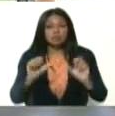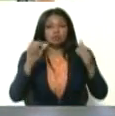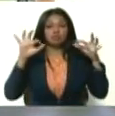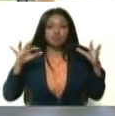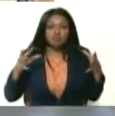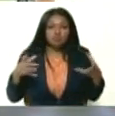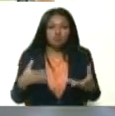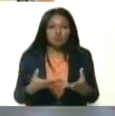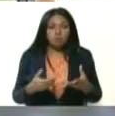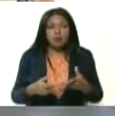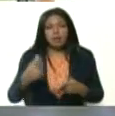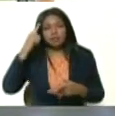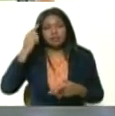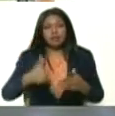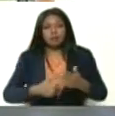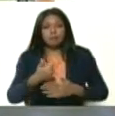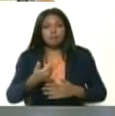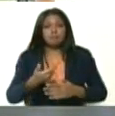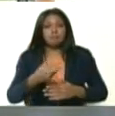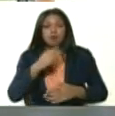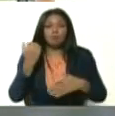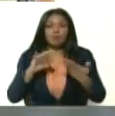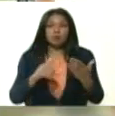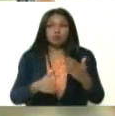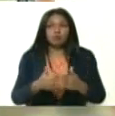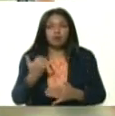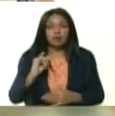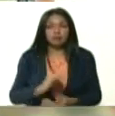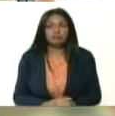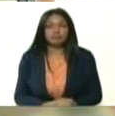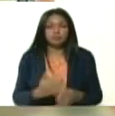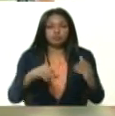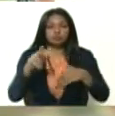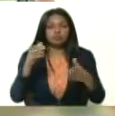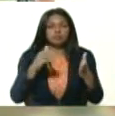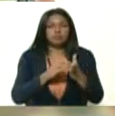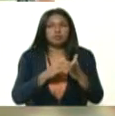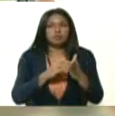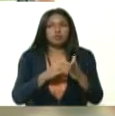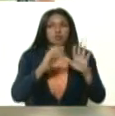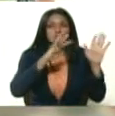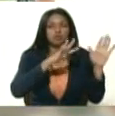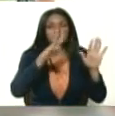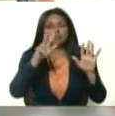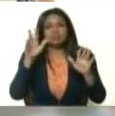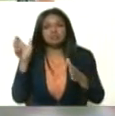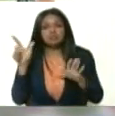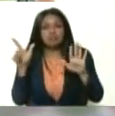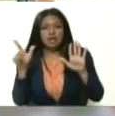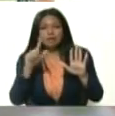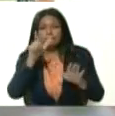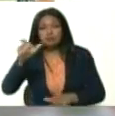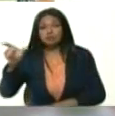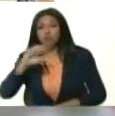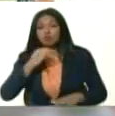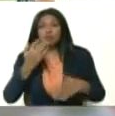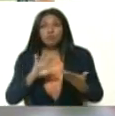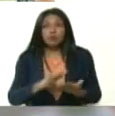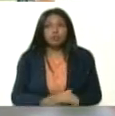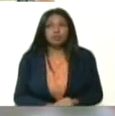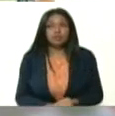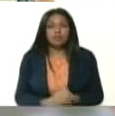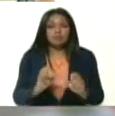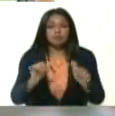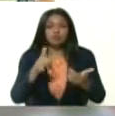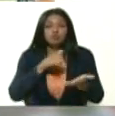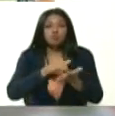pandemia, para llegar a 12.746 fallecidos en los Estados Unidos, teniendo como epicentro Nueva